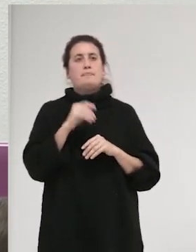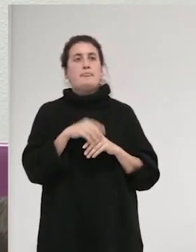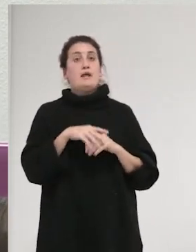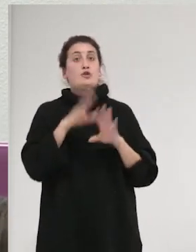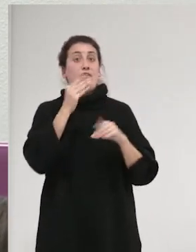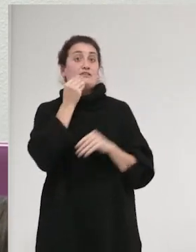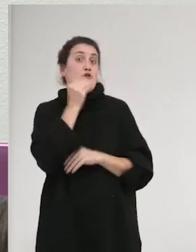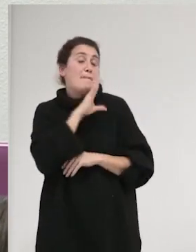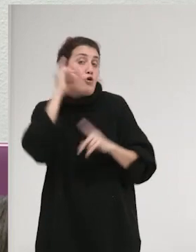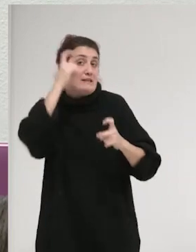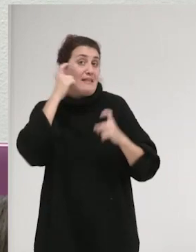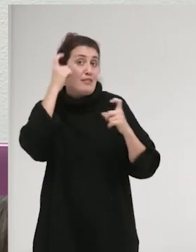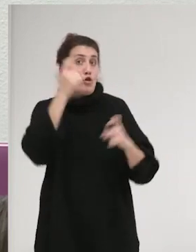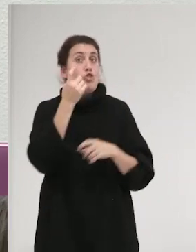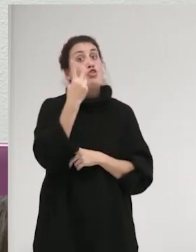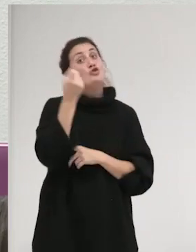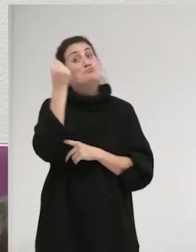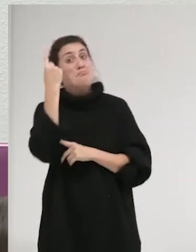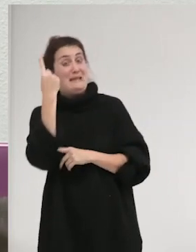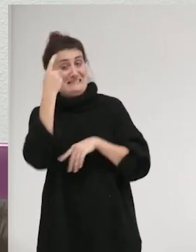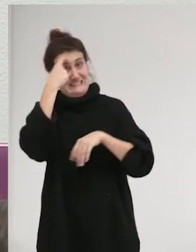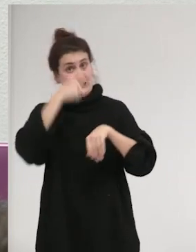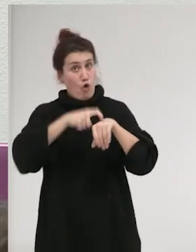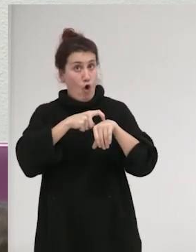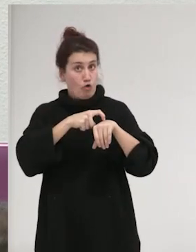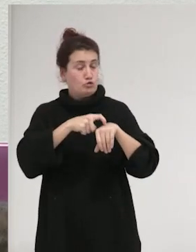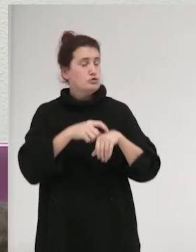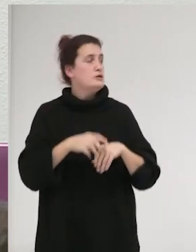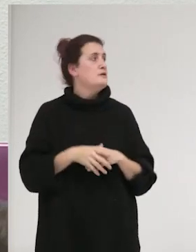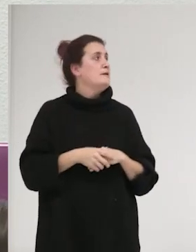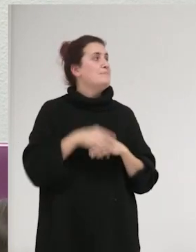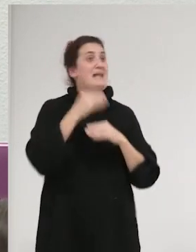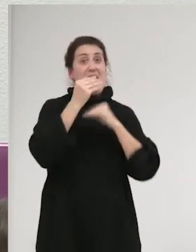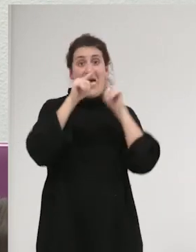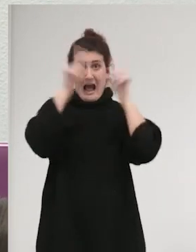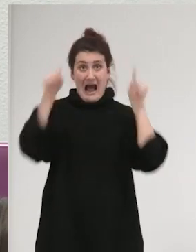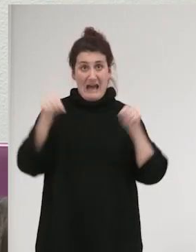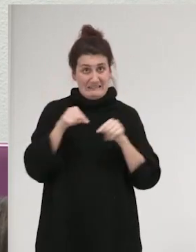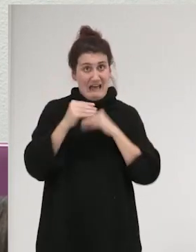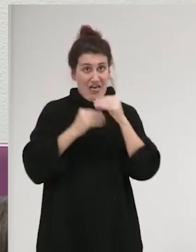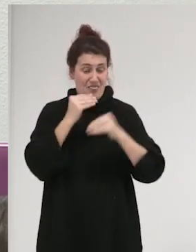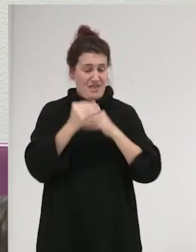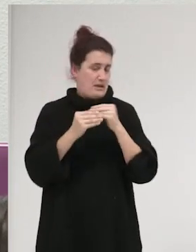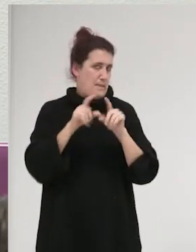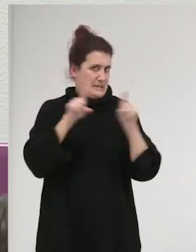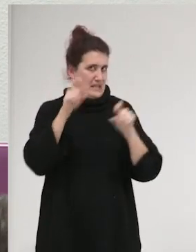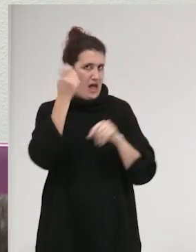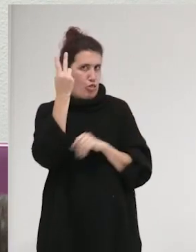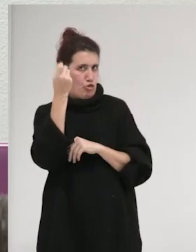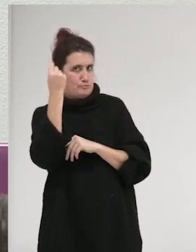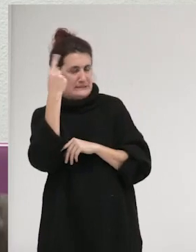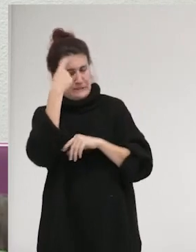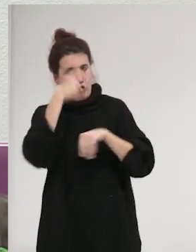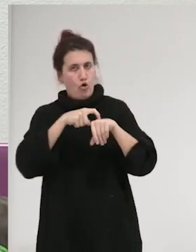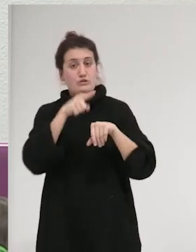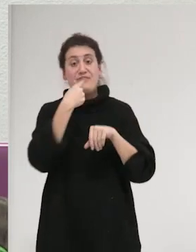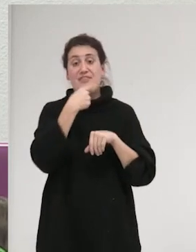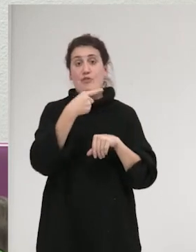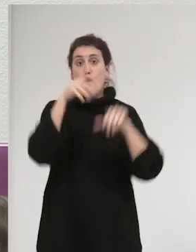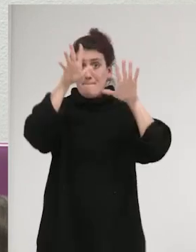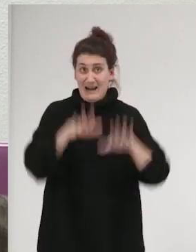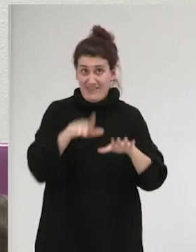con la mejor intención, 2.000 psicólogos hacen una carta diciendo que esa paralización